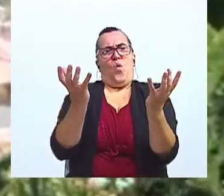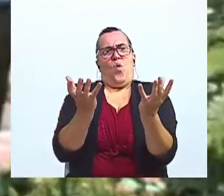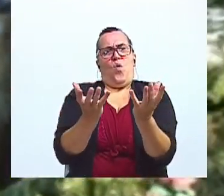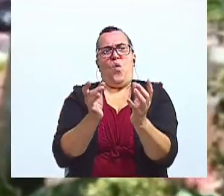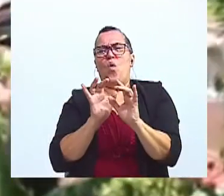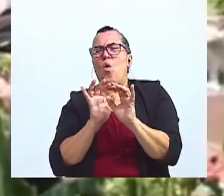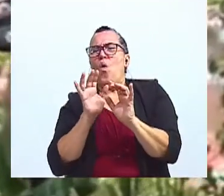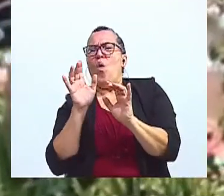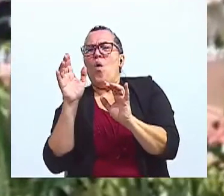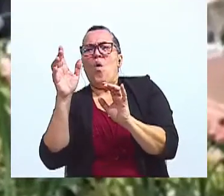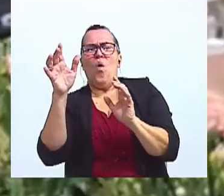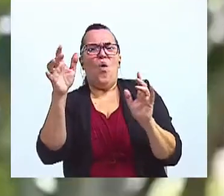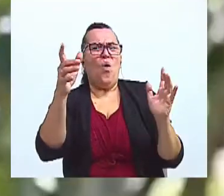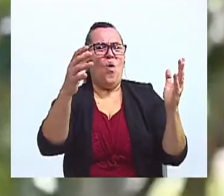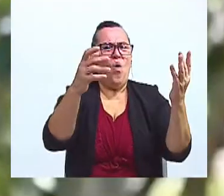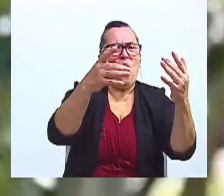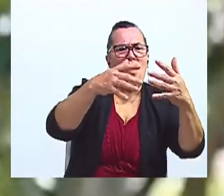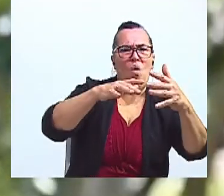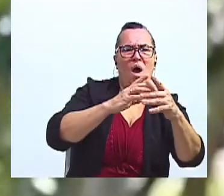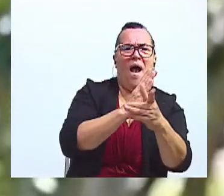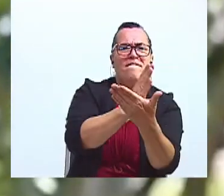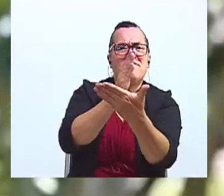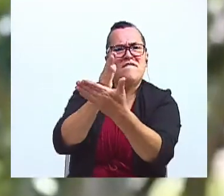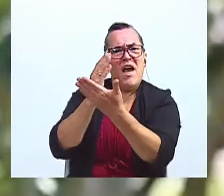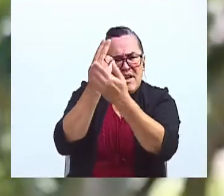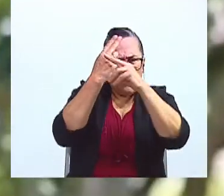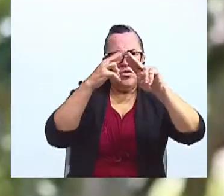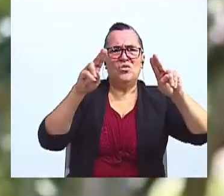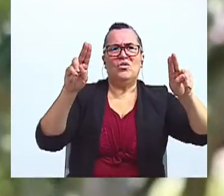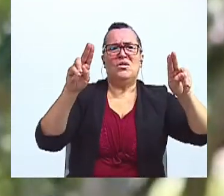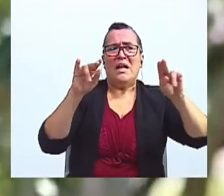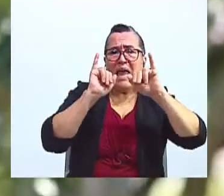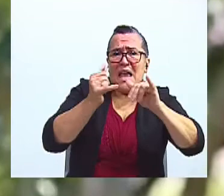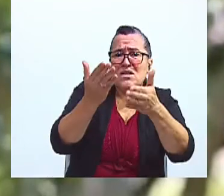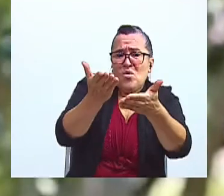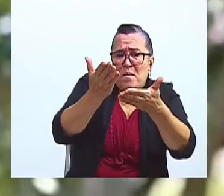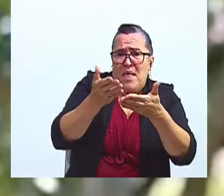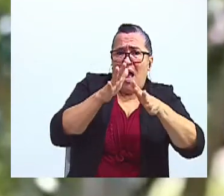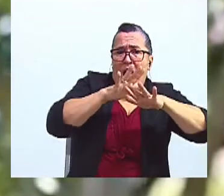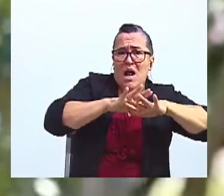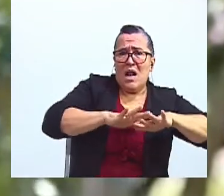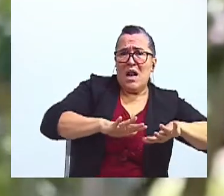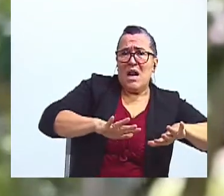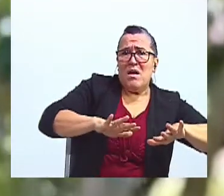inocentes No me das alivio, no me das respiro